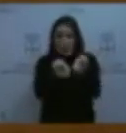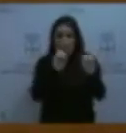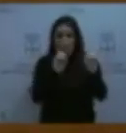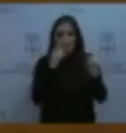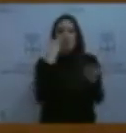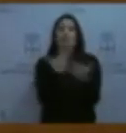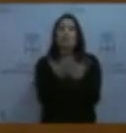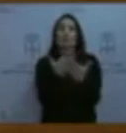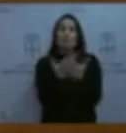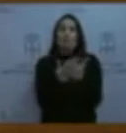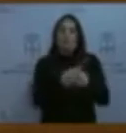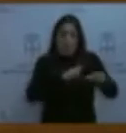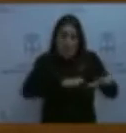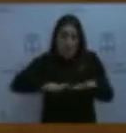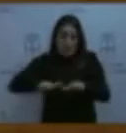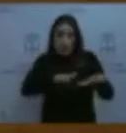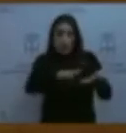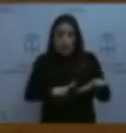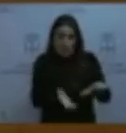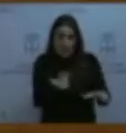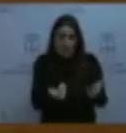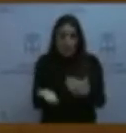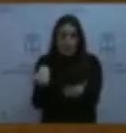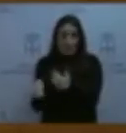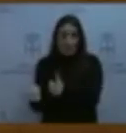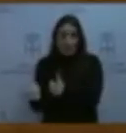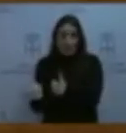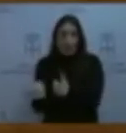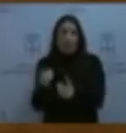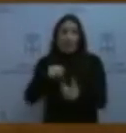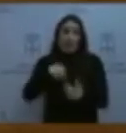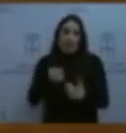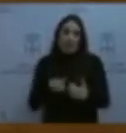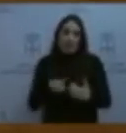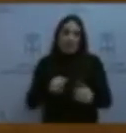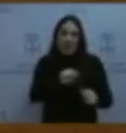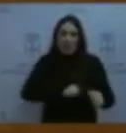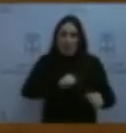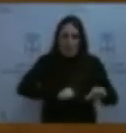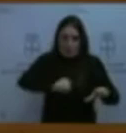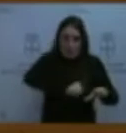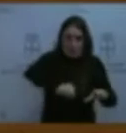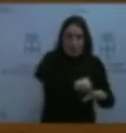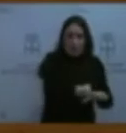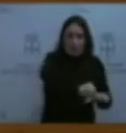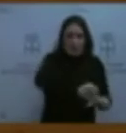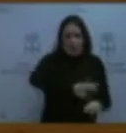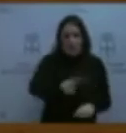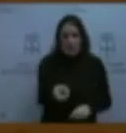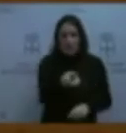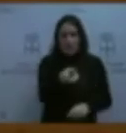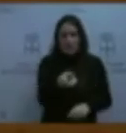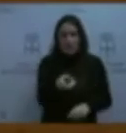que aparecen baldosas levantadas, posteriormente tapadas con cemento, etcétera. Como digo,